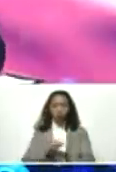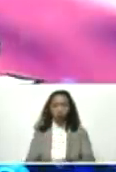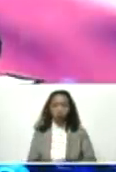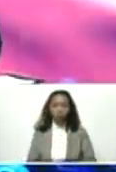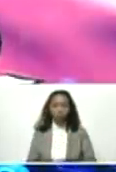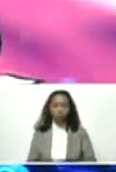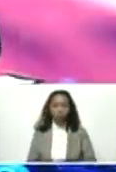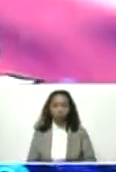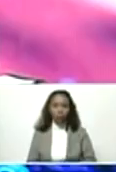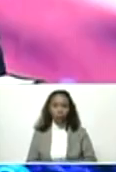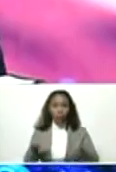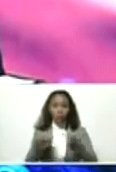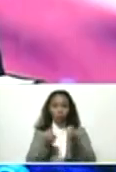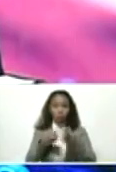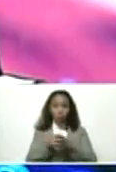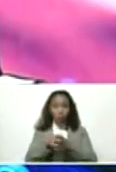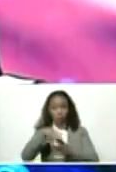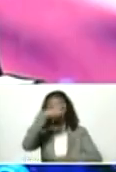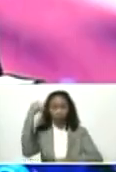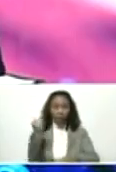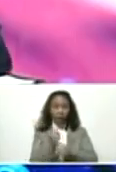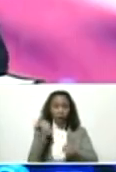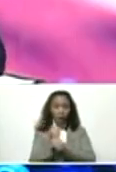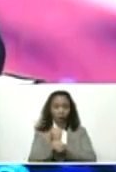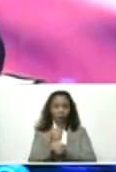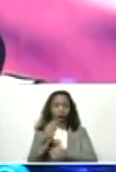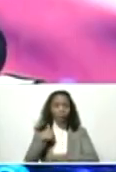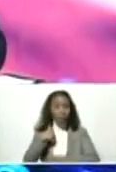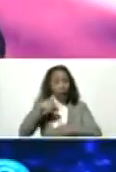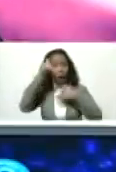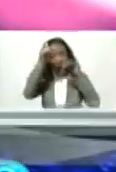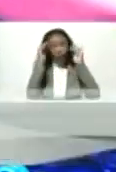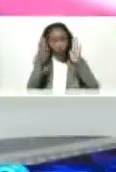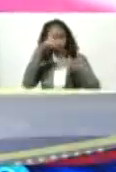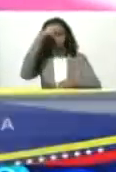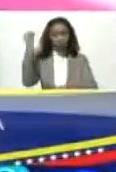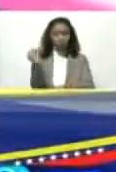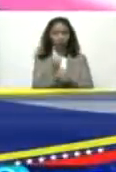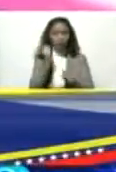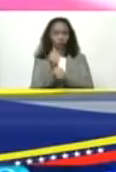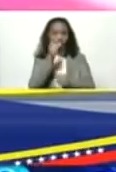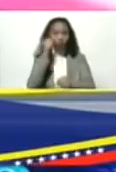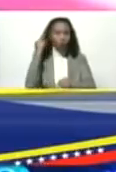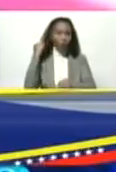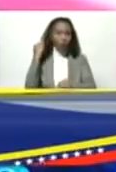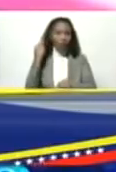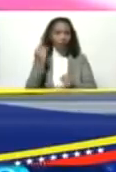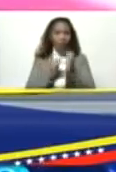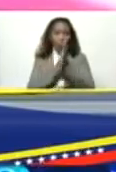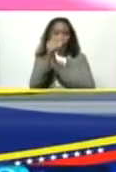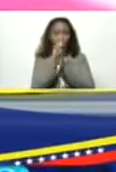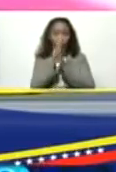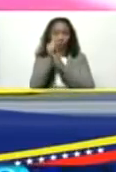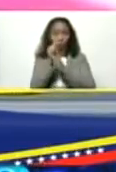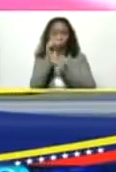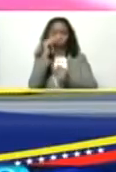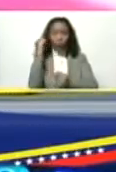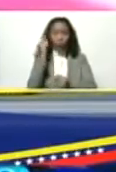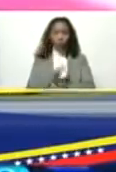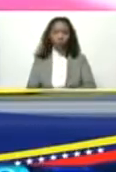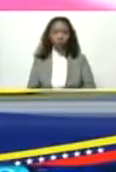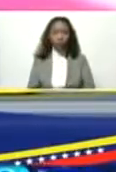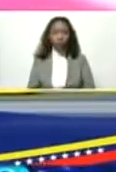de la clase obrera venezolana que me escucha, de los trabajadores y las trabajadoras, de los emprendedores y emprendedoras,